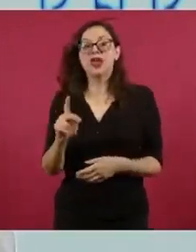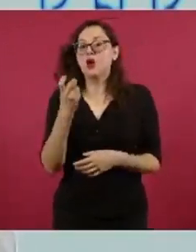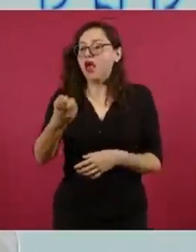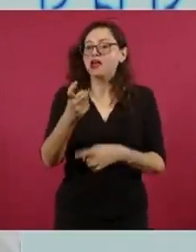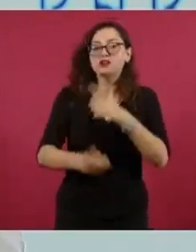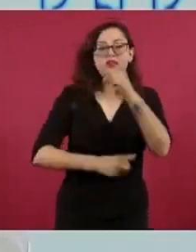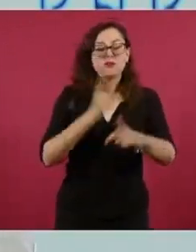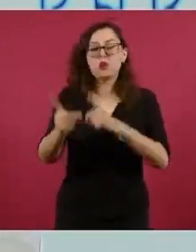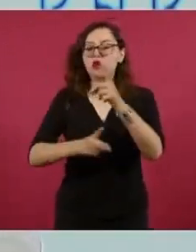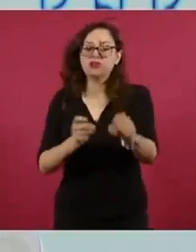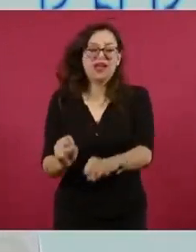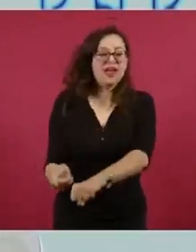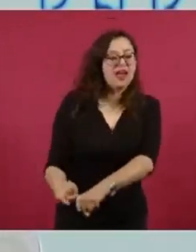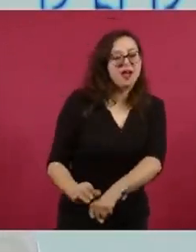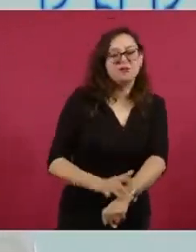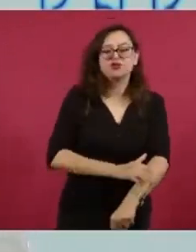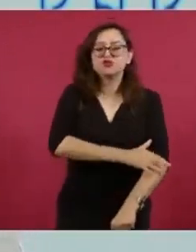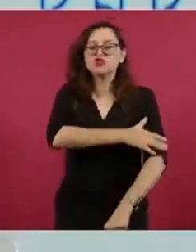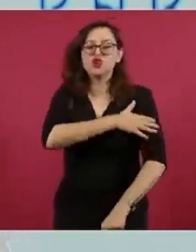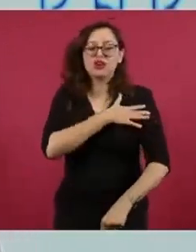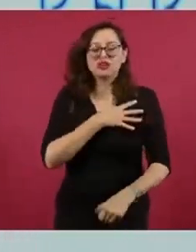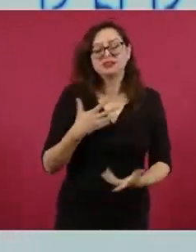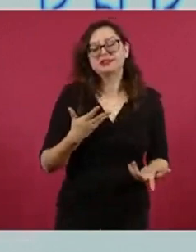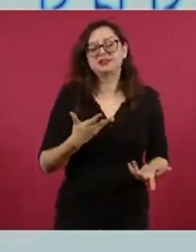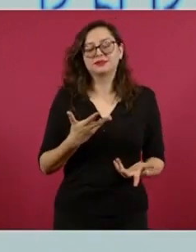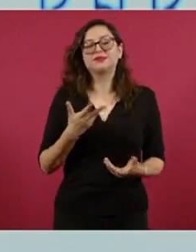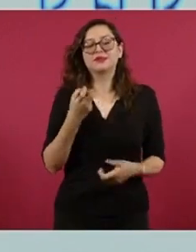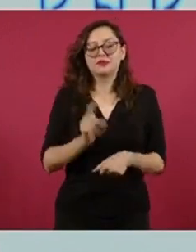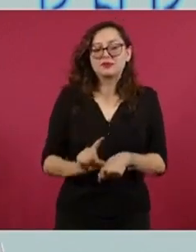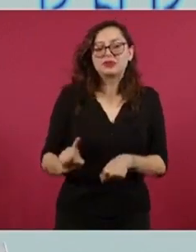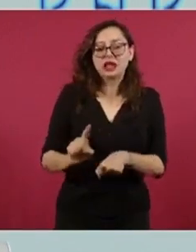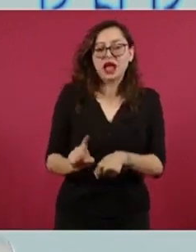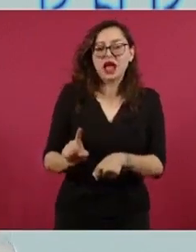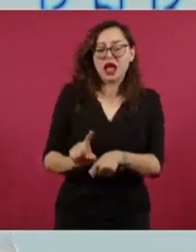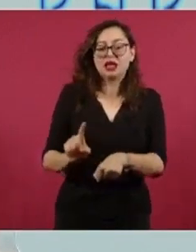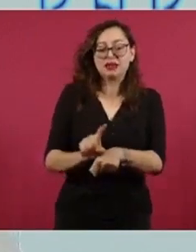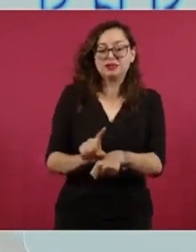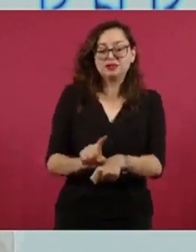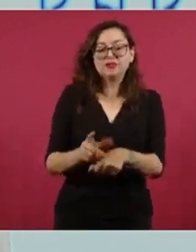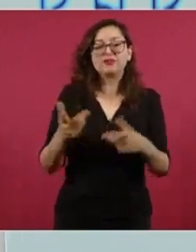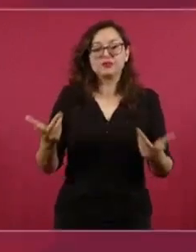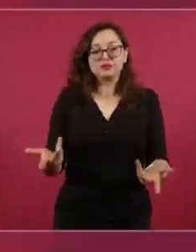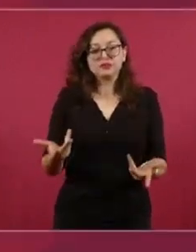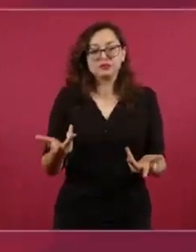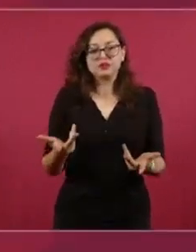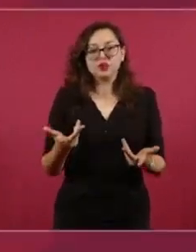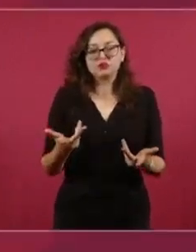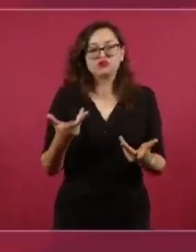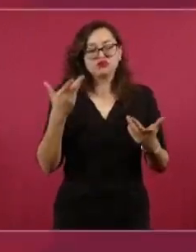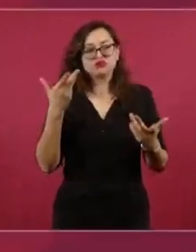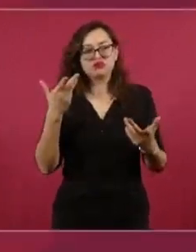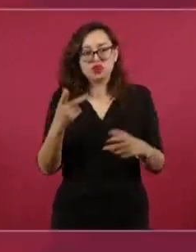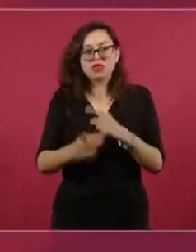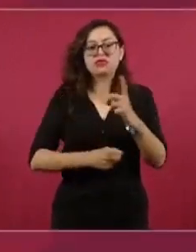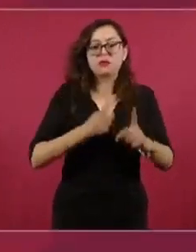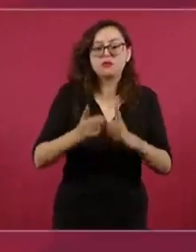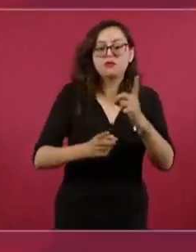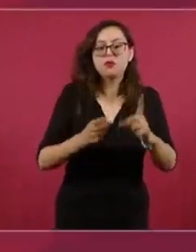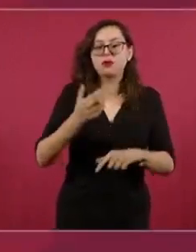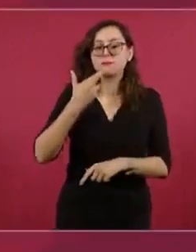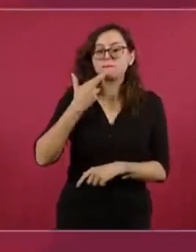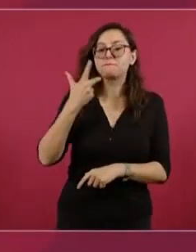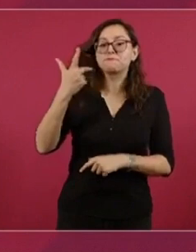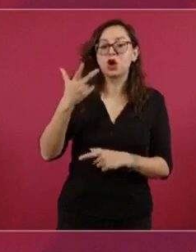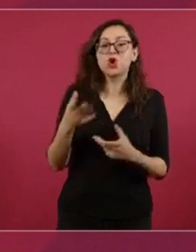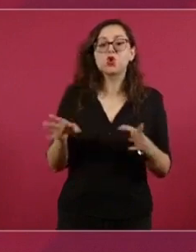deporte. Siempre, todos los días, al llegar a ver cómo mejoramos el deporte de México, qué más podíamos